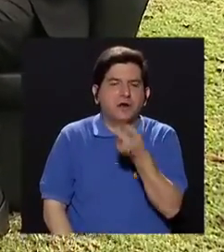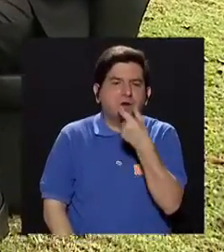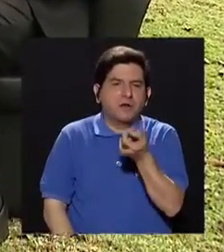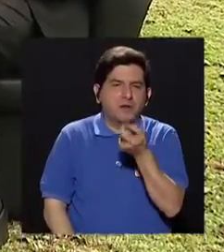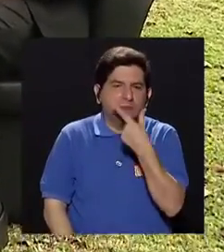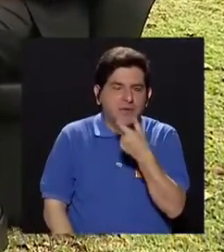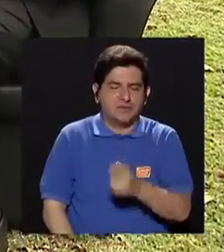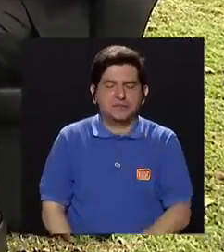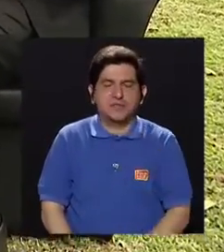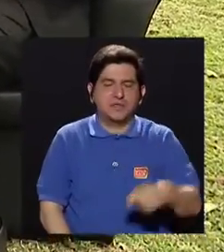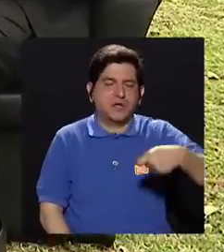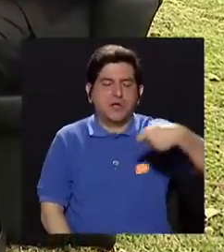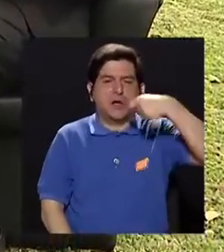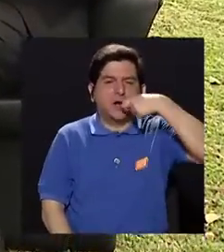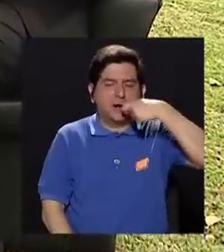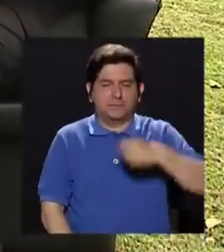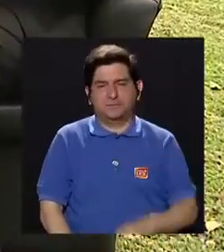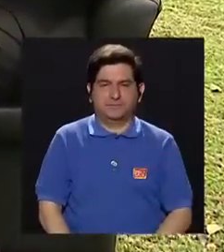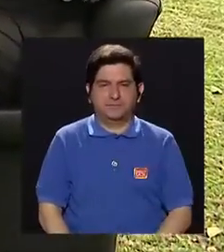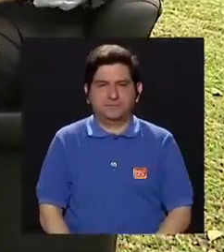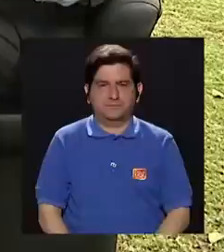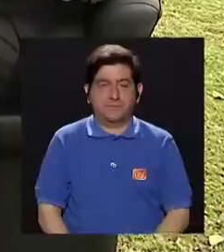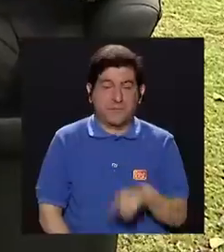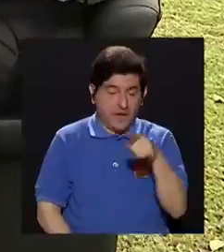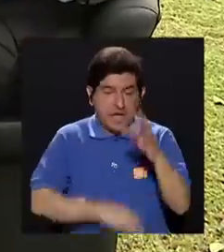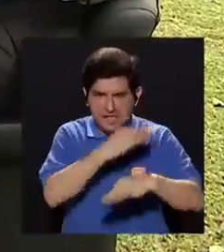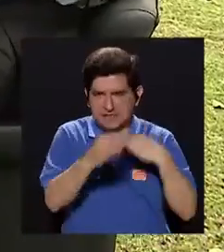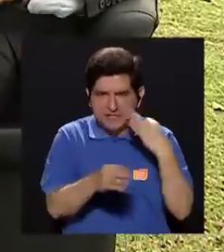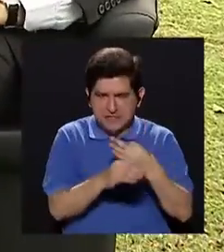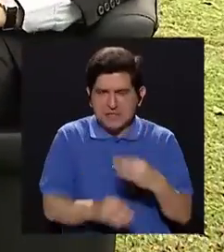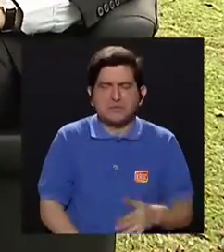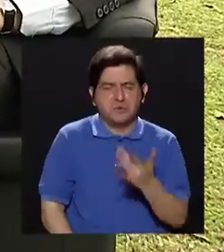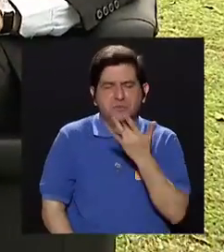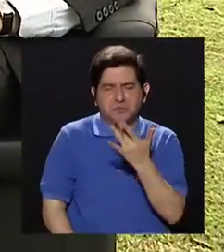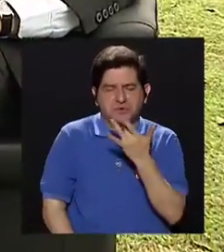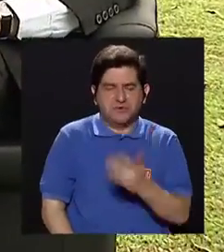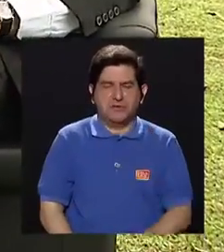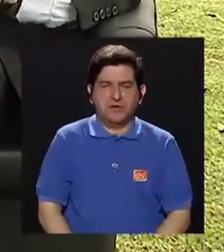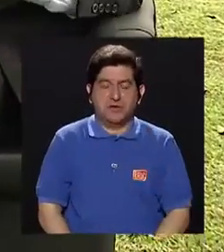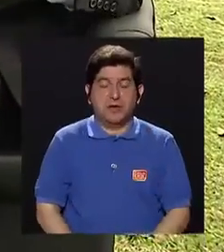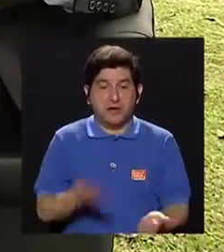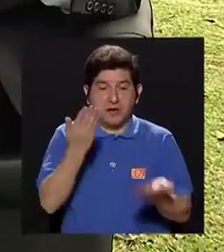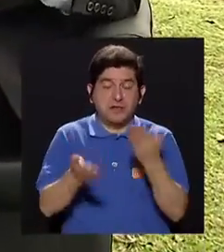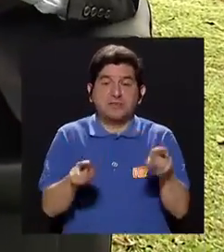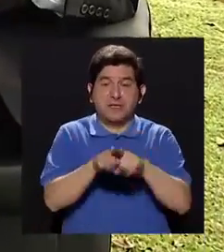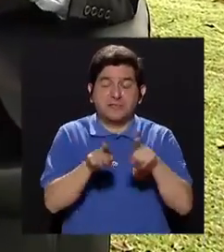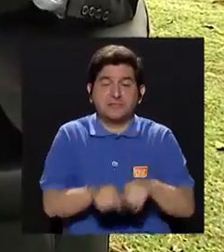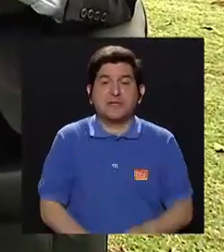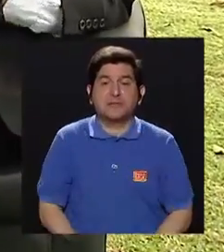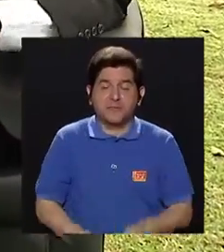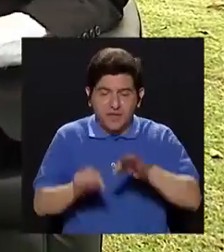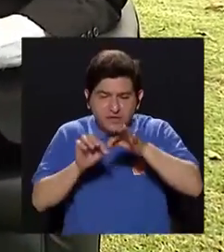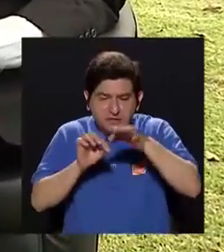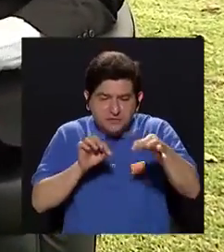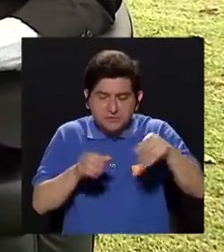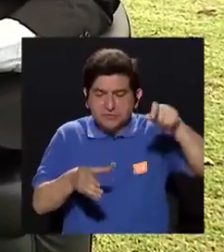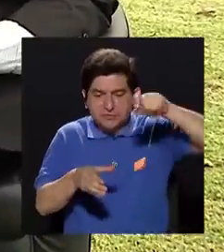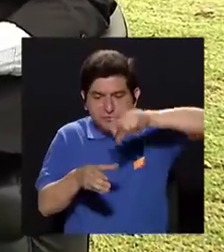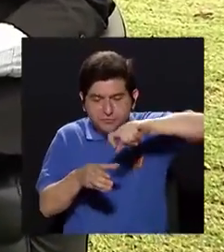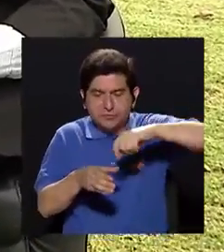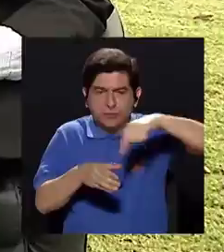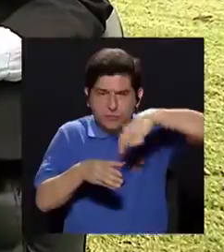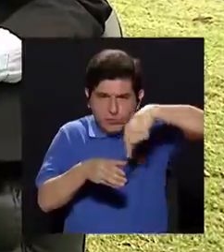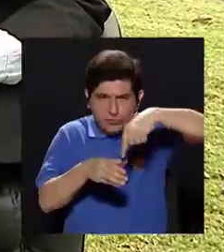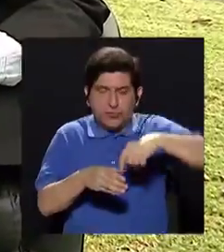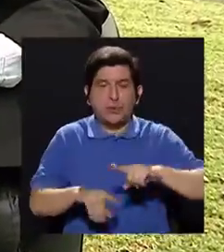oral, ¿verdad? Todo lo que son pastillas, jarabes, cápsulas, todo este tipo, ¿verdad? Sobrecitos en polvo que se disuelven, cualquiera de estos.